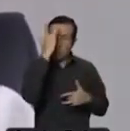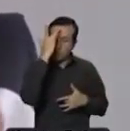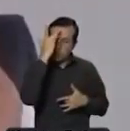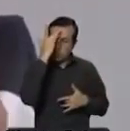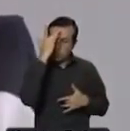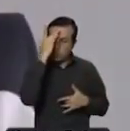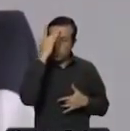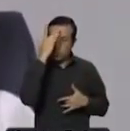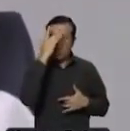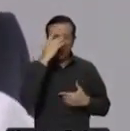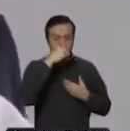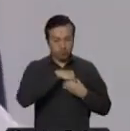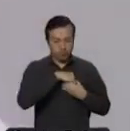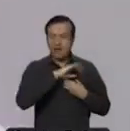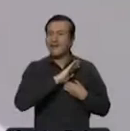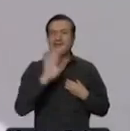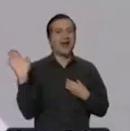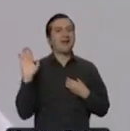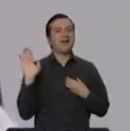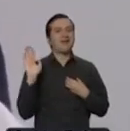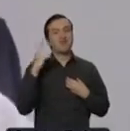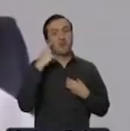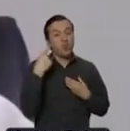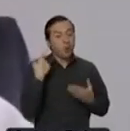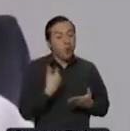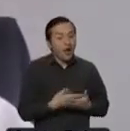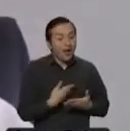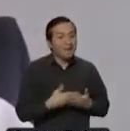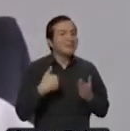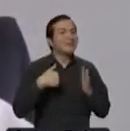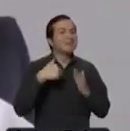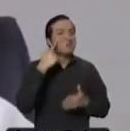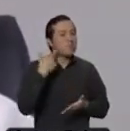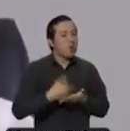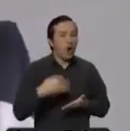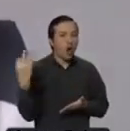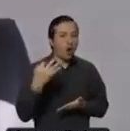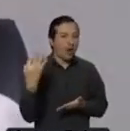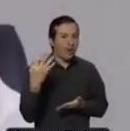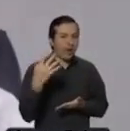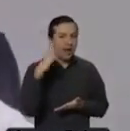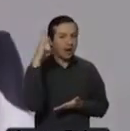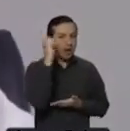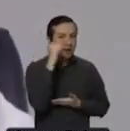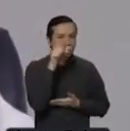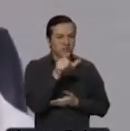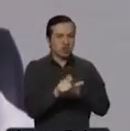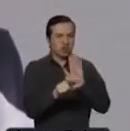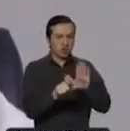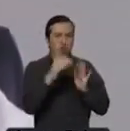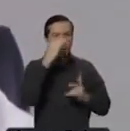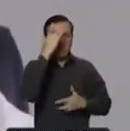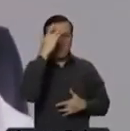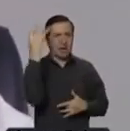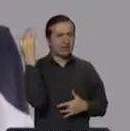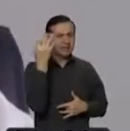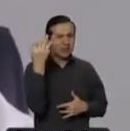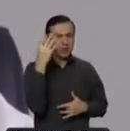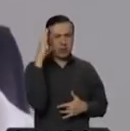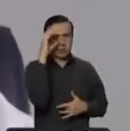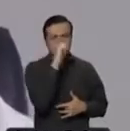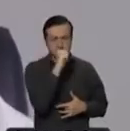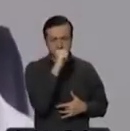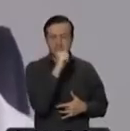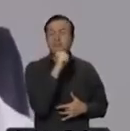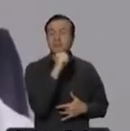Esa es la prueba que a nosotros nos permite identificar el número de casos que estamos